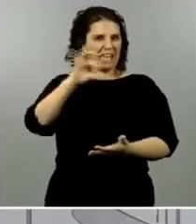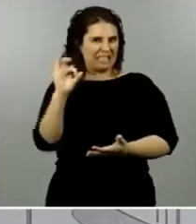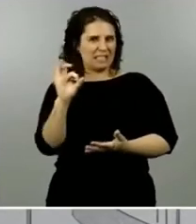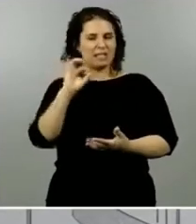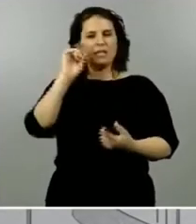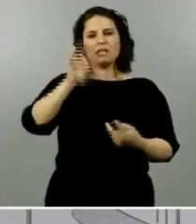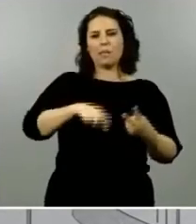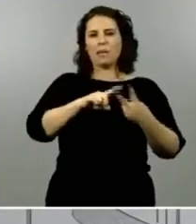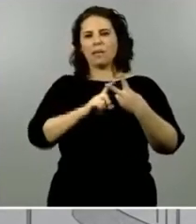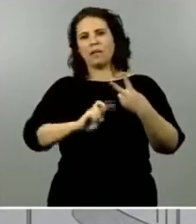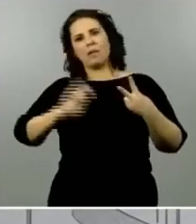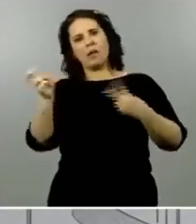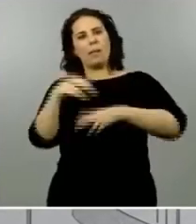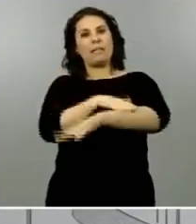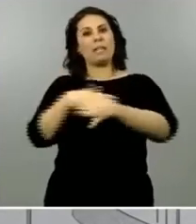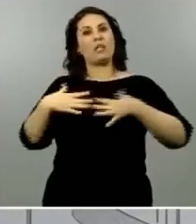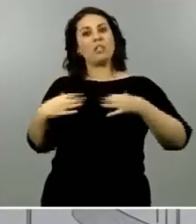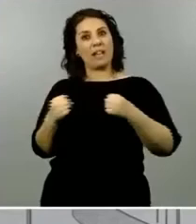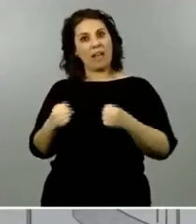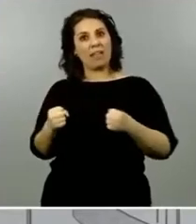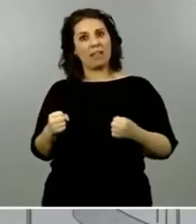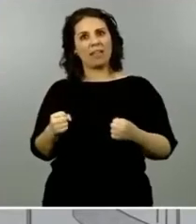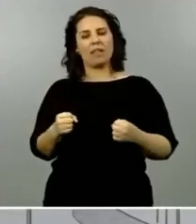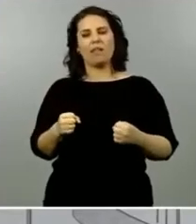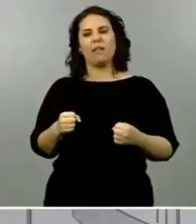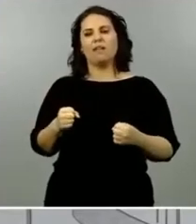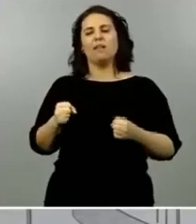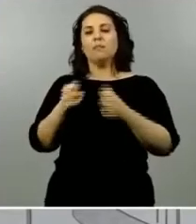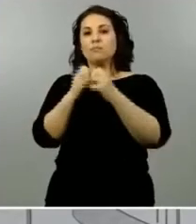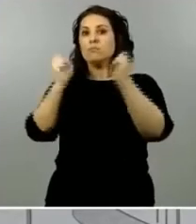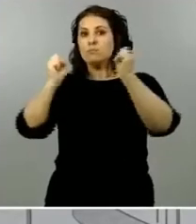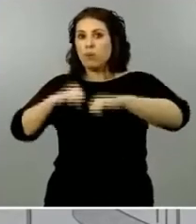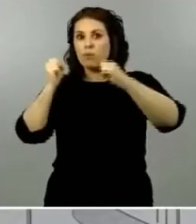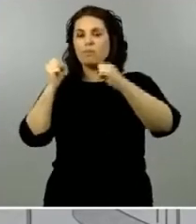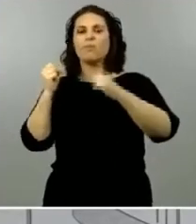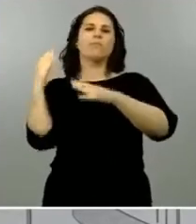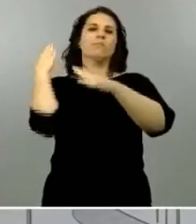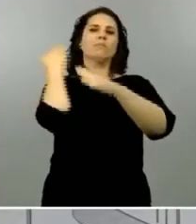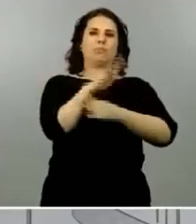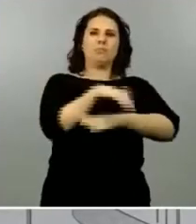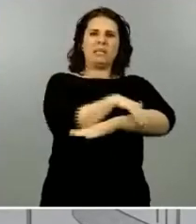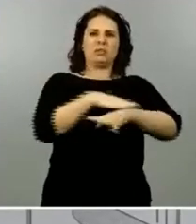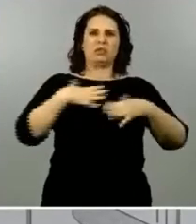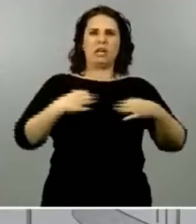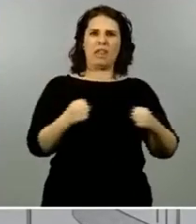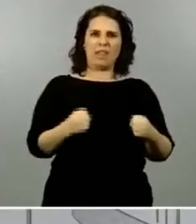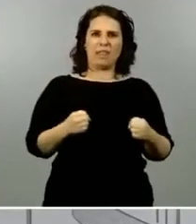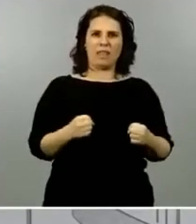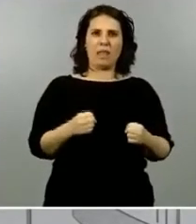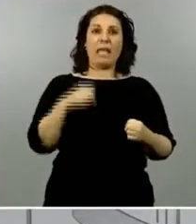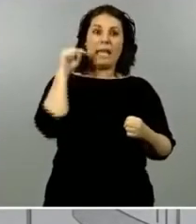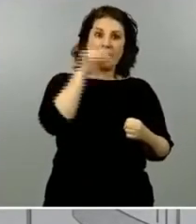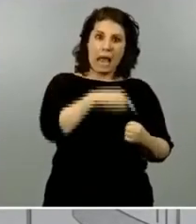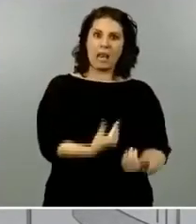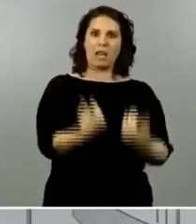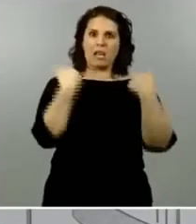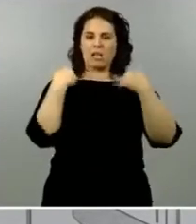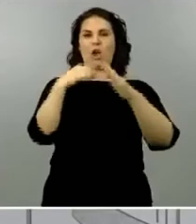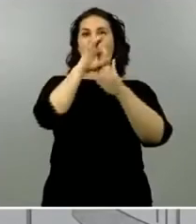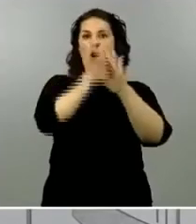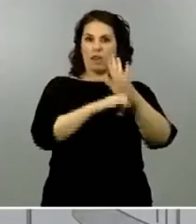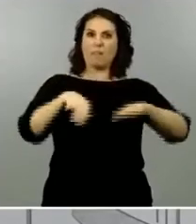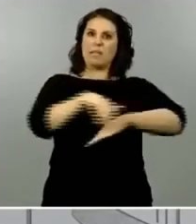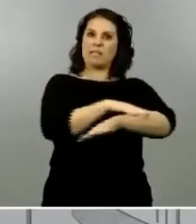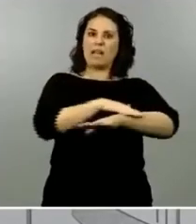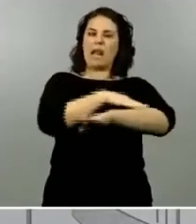quienes elevan la propuesta al ministro de sanidad que es definitivamente quien a través de una orden ministerial publica esa decisión por tanto